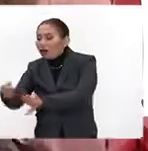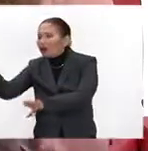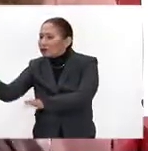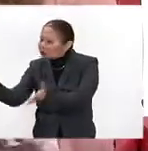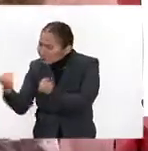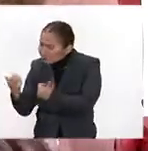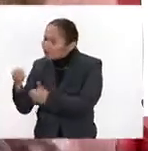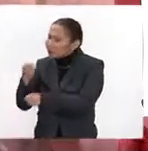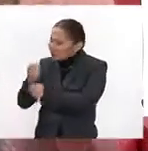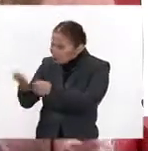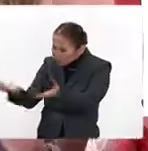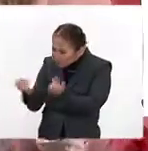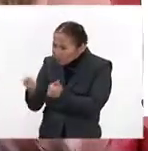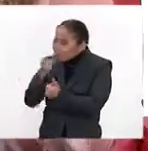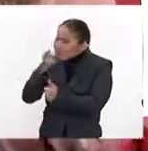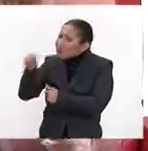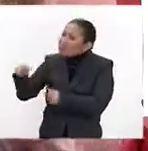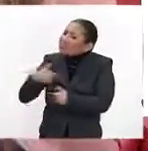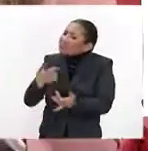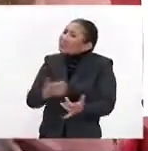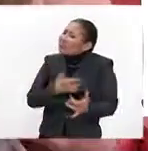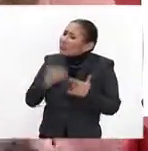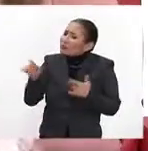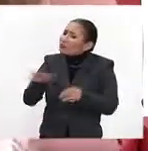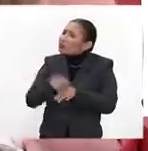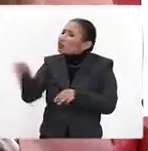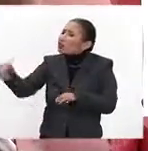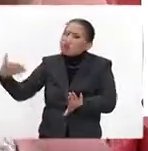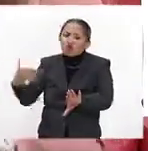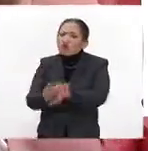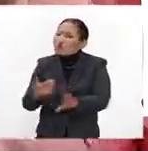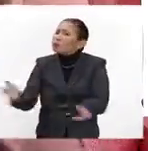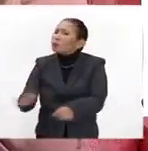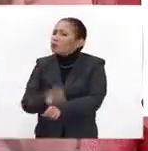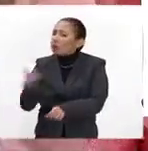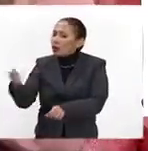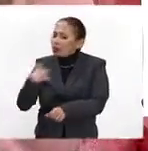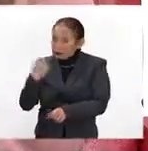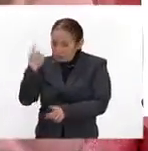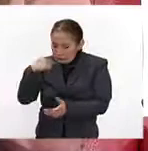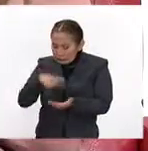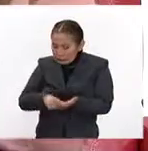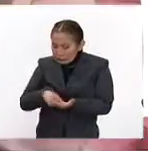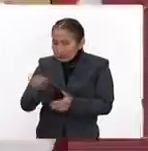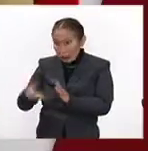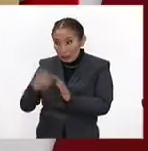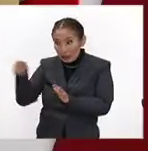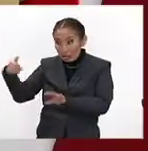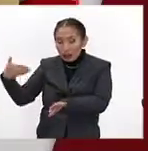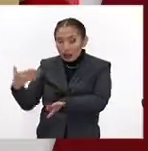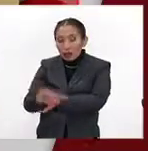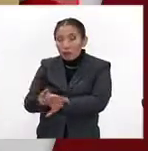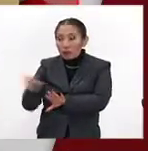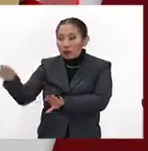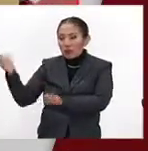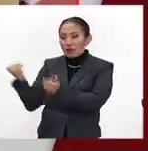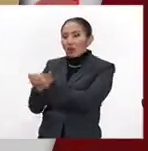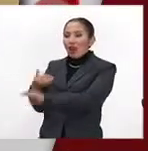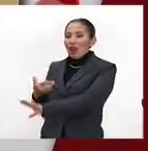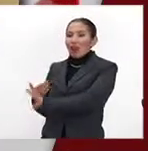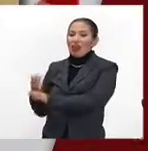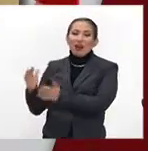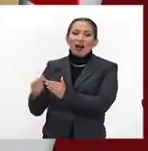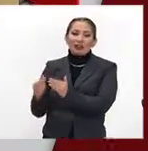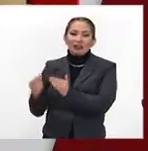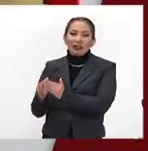se les da la oportunidad de que también ellos vean por qué lo están haciendo, porque muchas veces quien agrede es porque le está pasando mal en